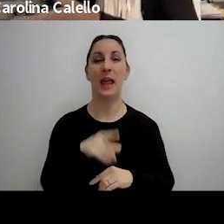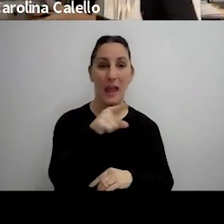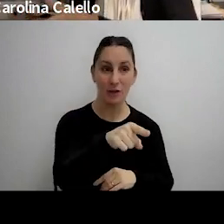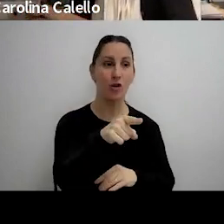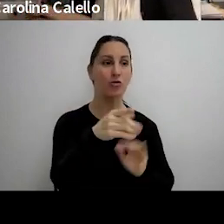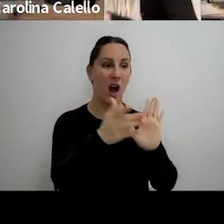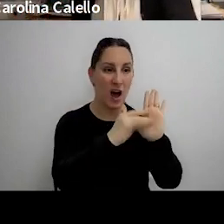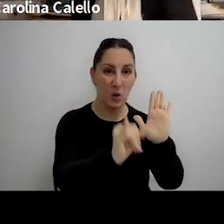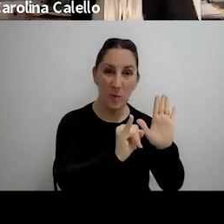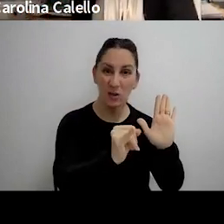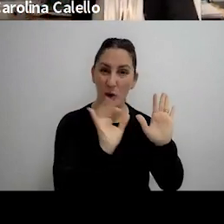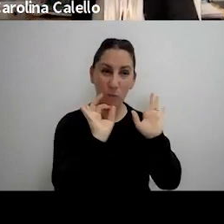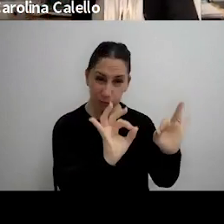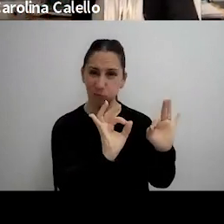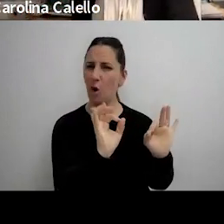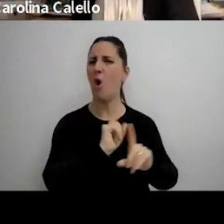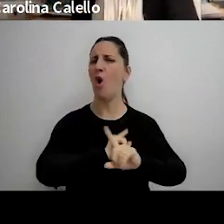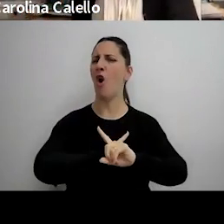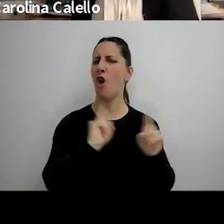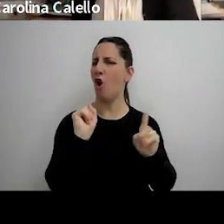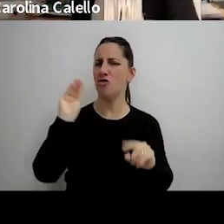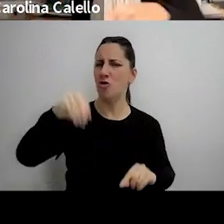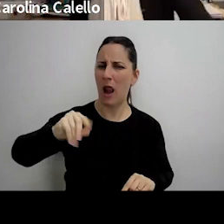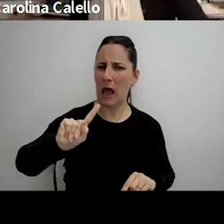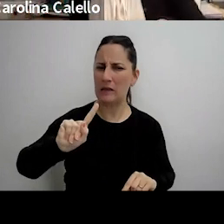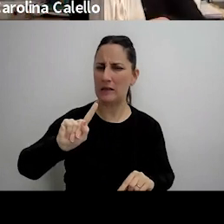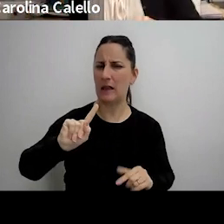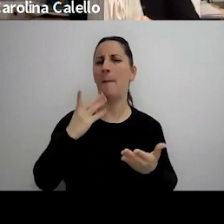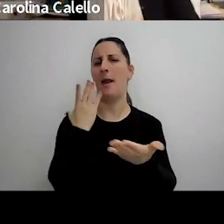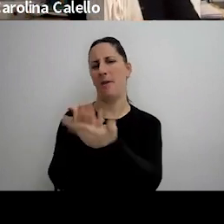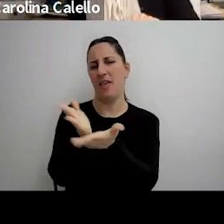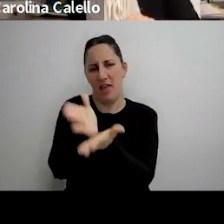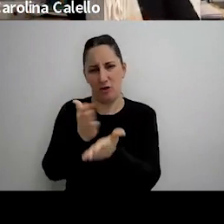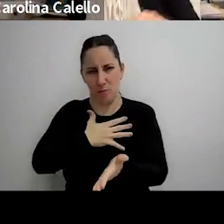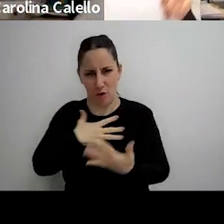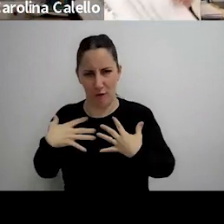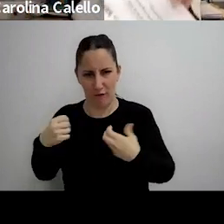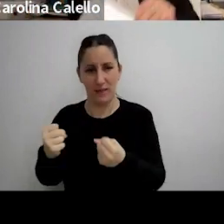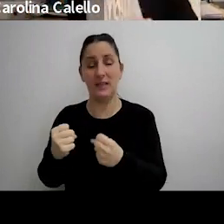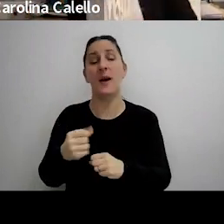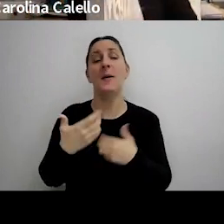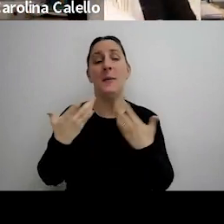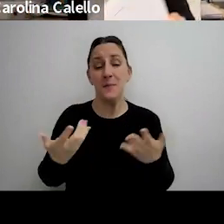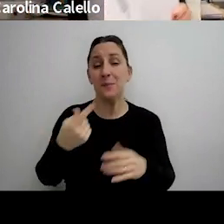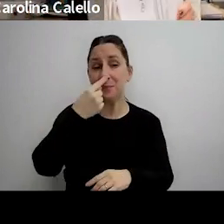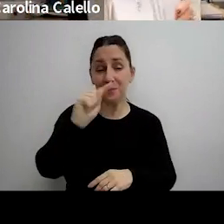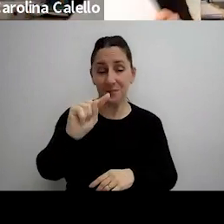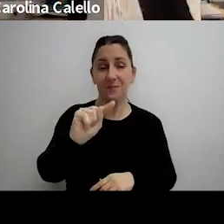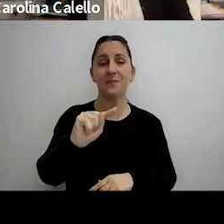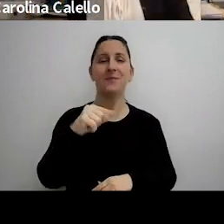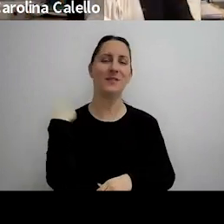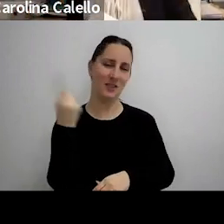argumentos alcanzaba o no como para ejercer el derecho de defensa y bueno y finalmente cosa que ya